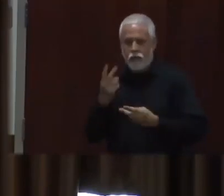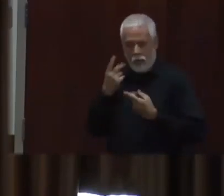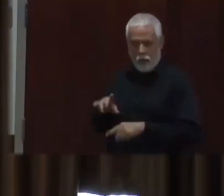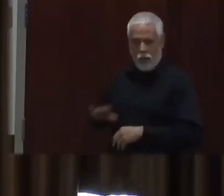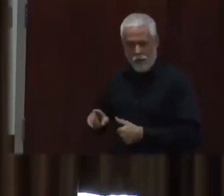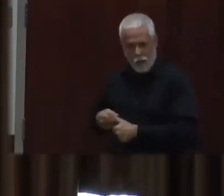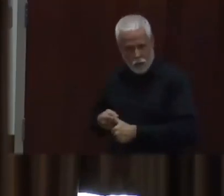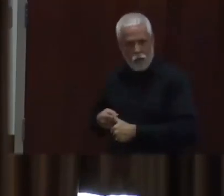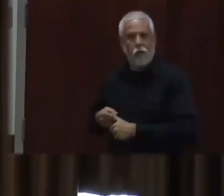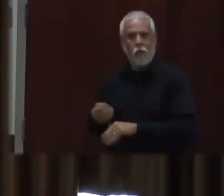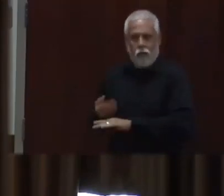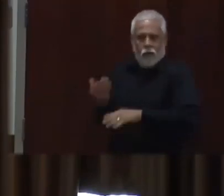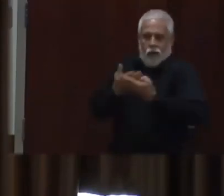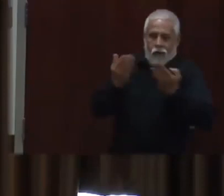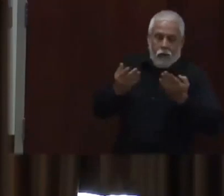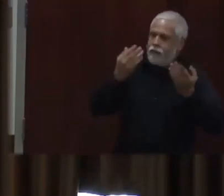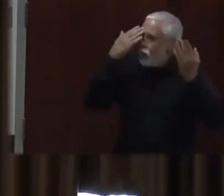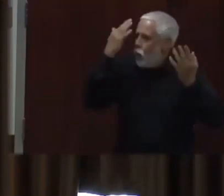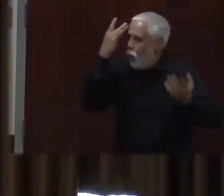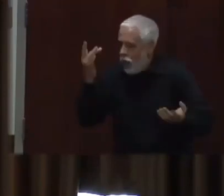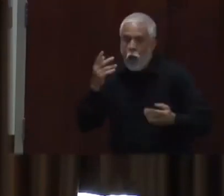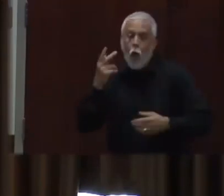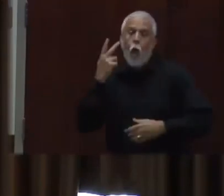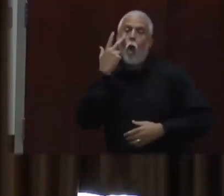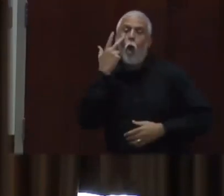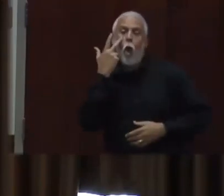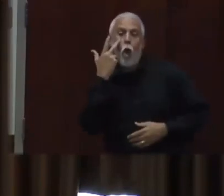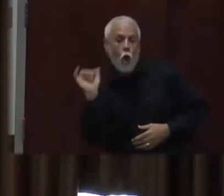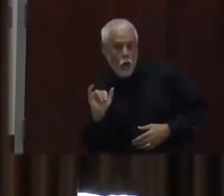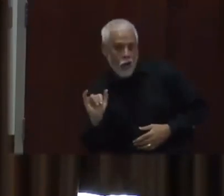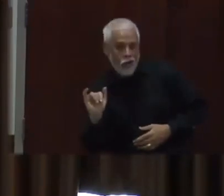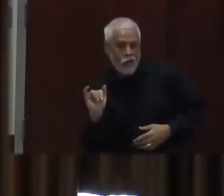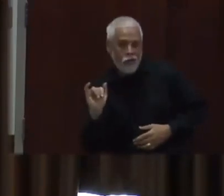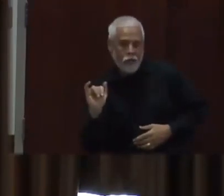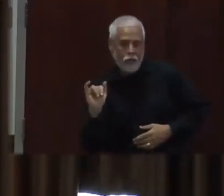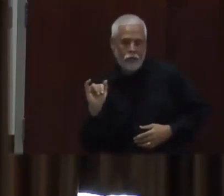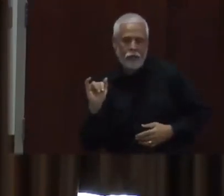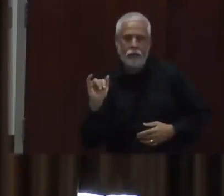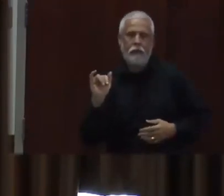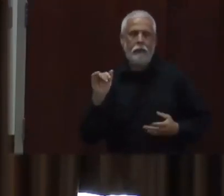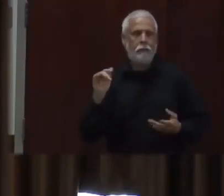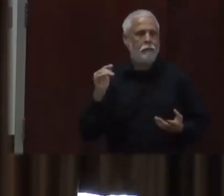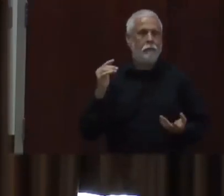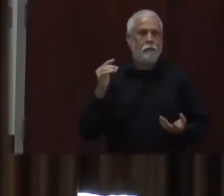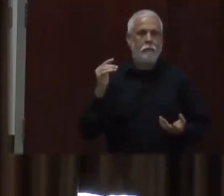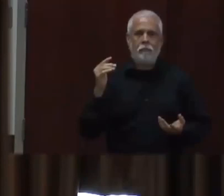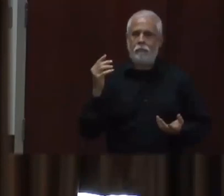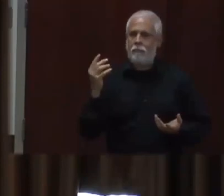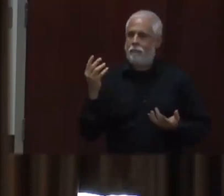de la influenza como lo ha sido en el pasado. Entonces, algunos podrían decir que esto es porque estos virus